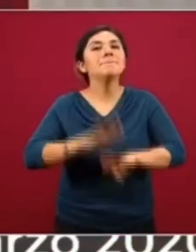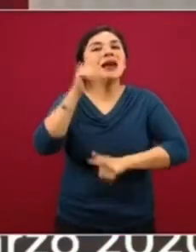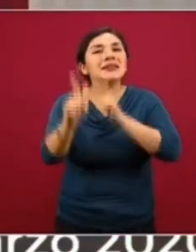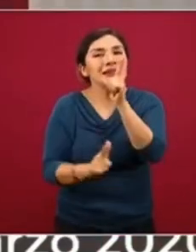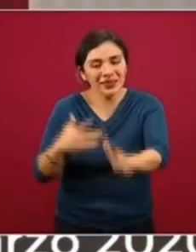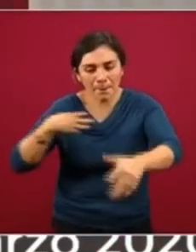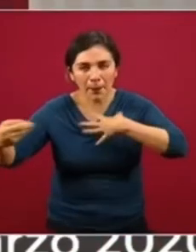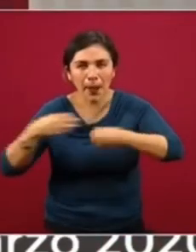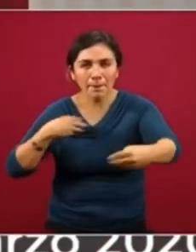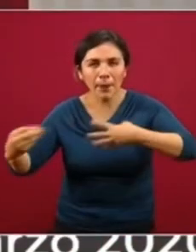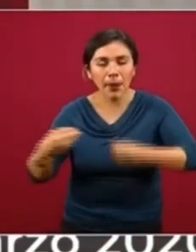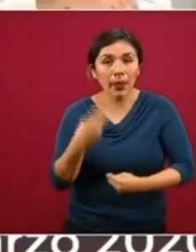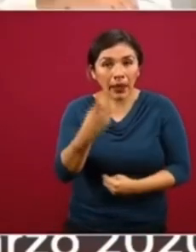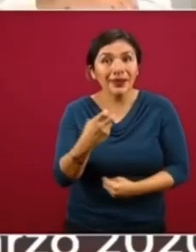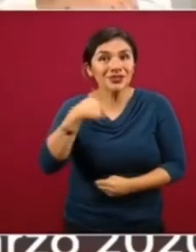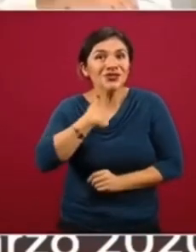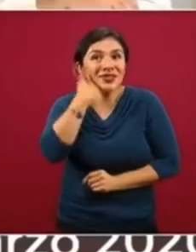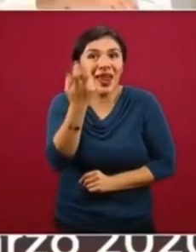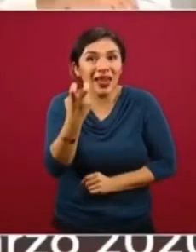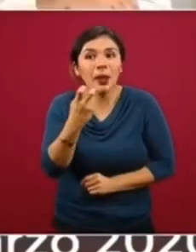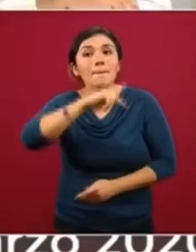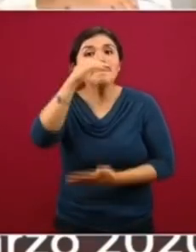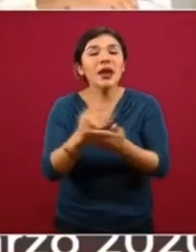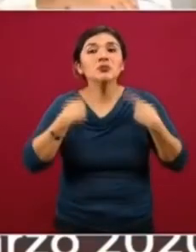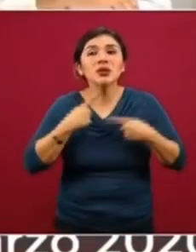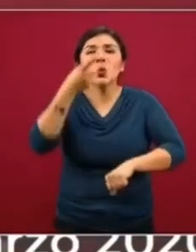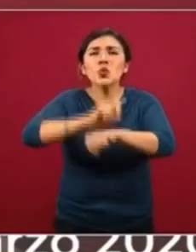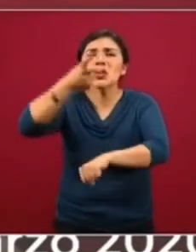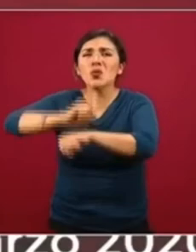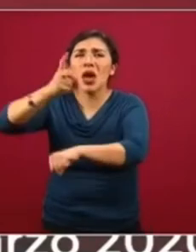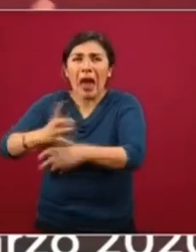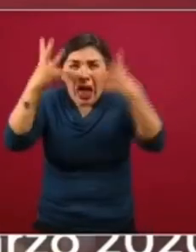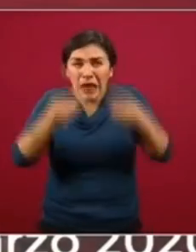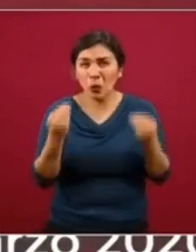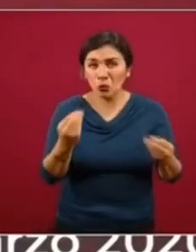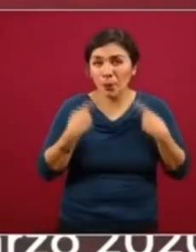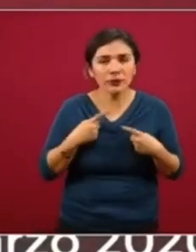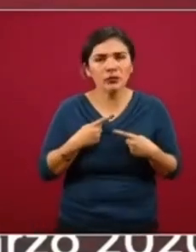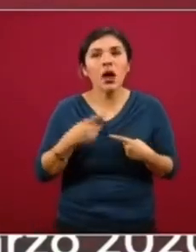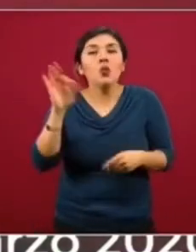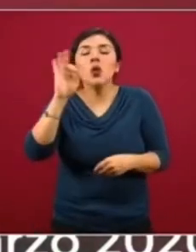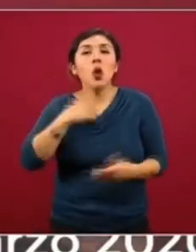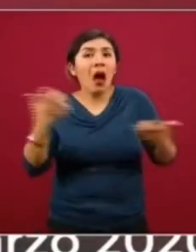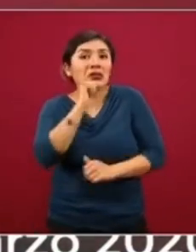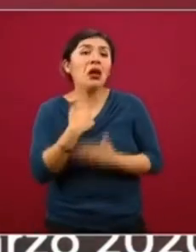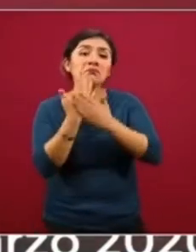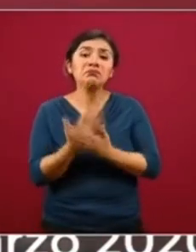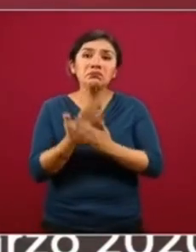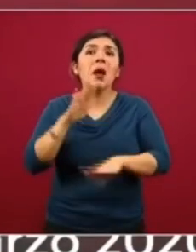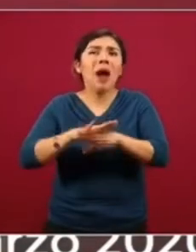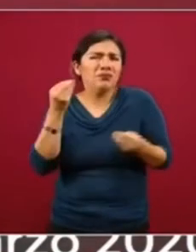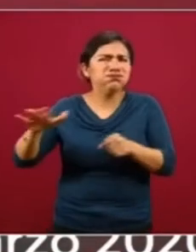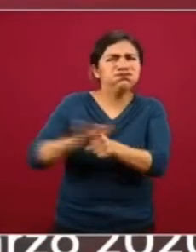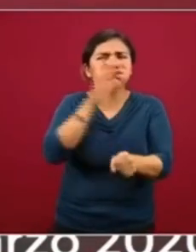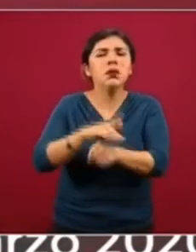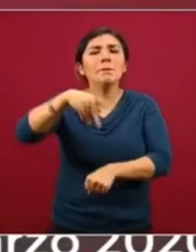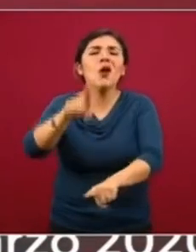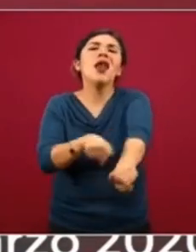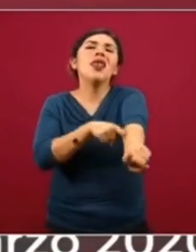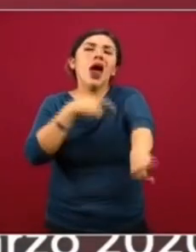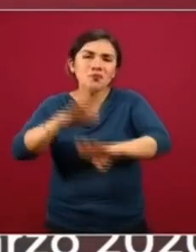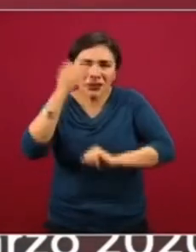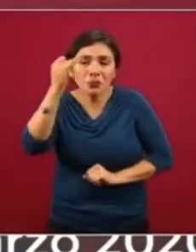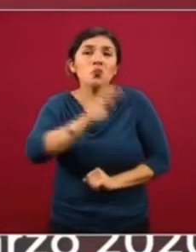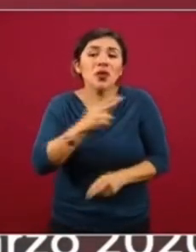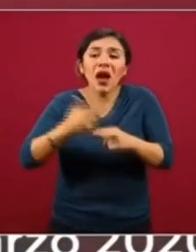La transmisión, vamos a lograr lo que queremos, que es el número de casos diarios va a ser menor al que ocurriría si no hiciéramos nada, pero se prolonga la epidemia y muy probablemente